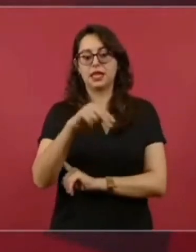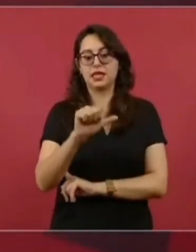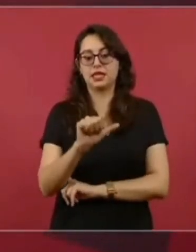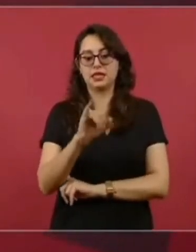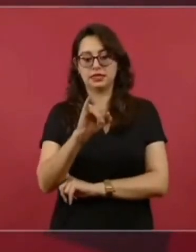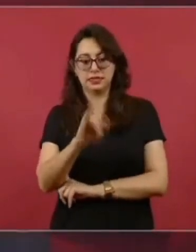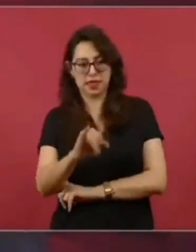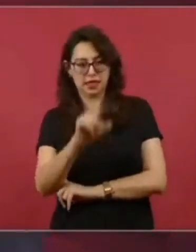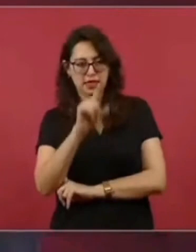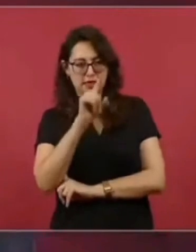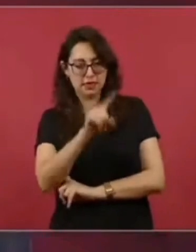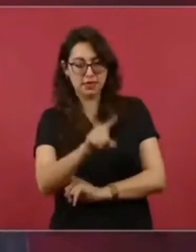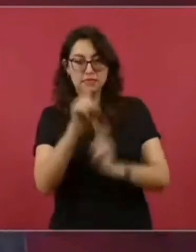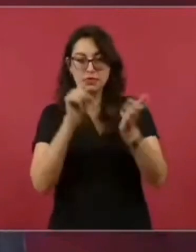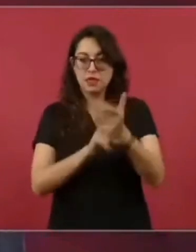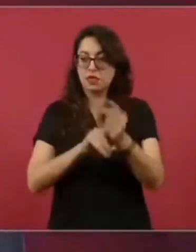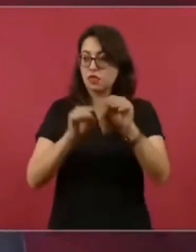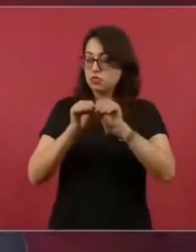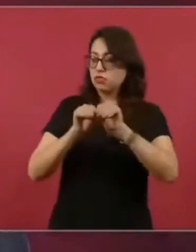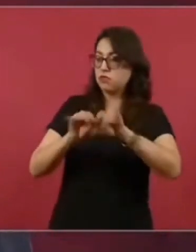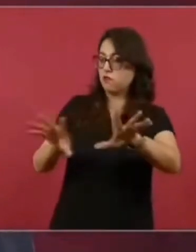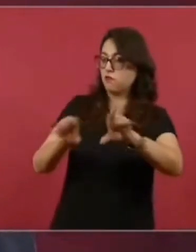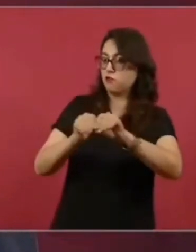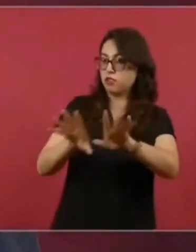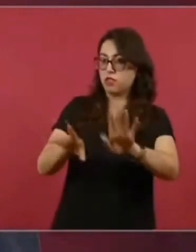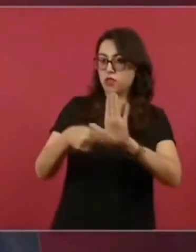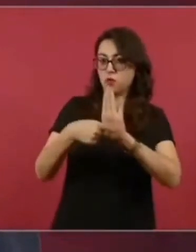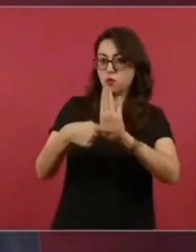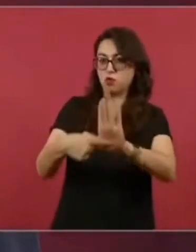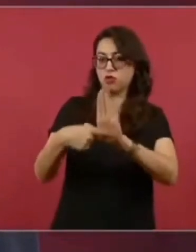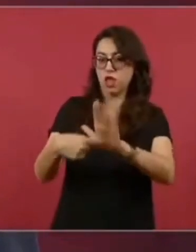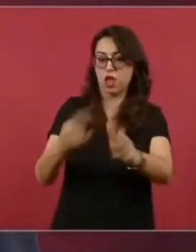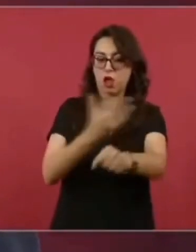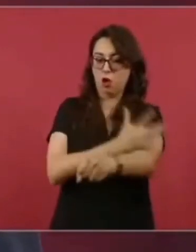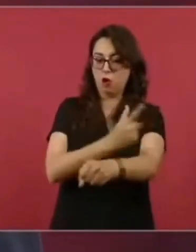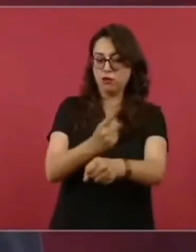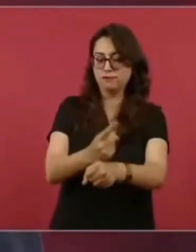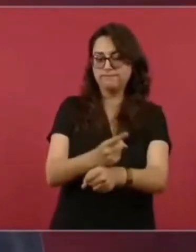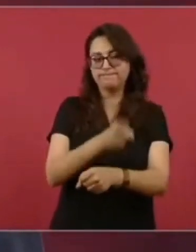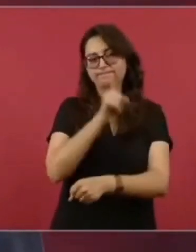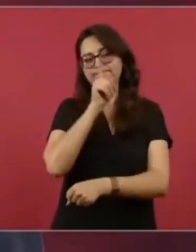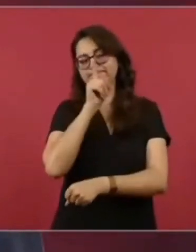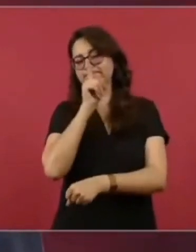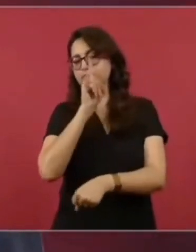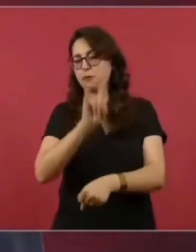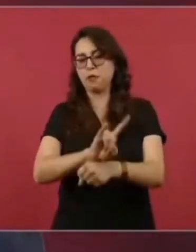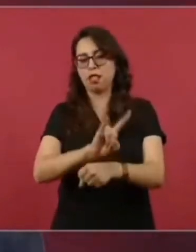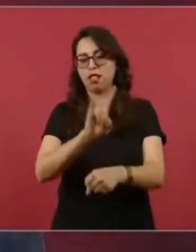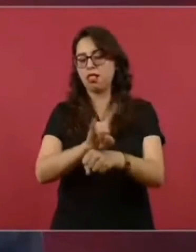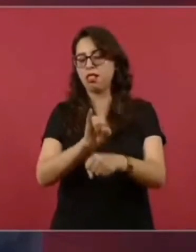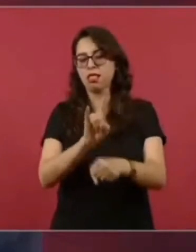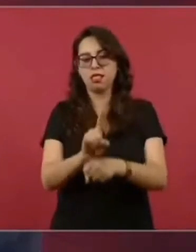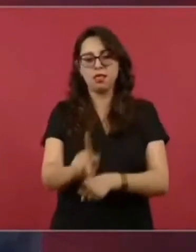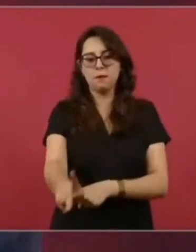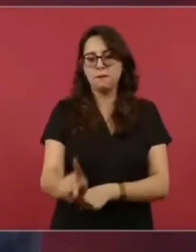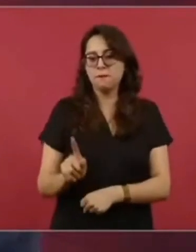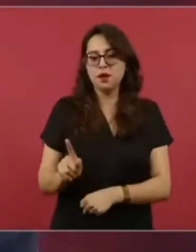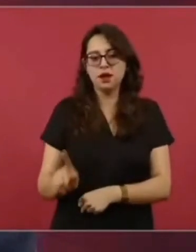para simular de que se combatía la corrupción, para simular de que